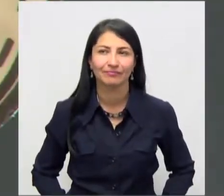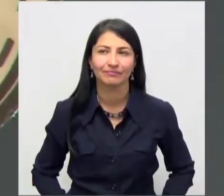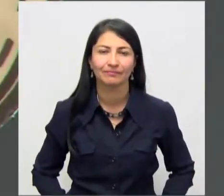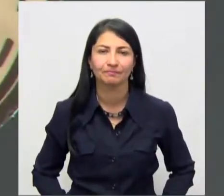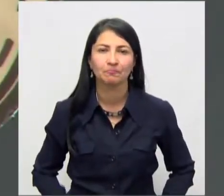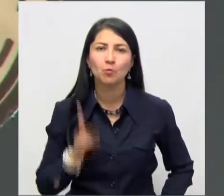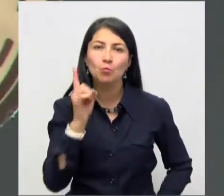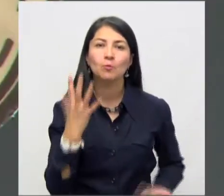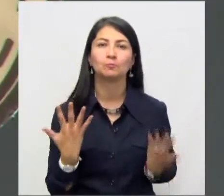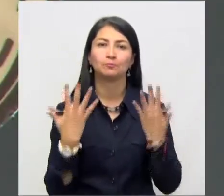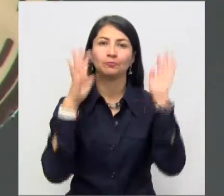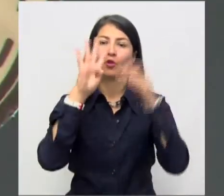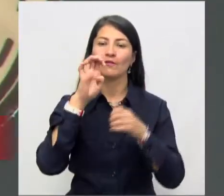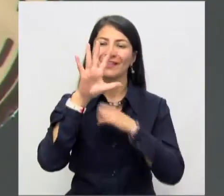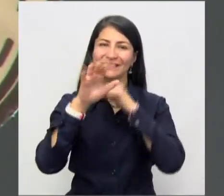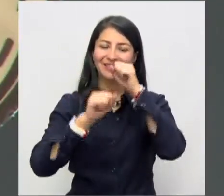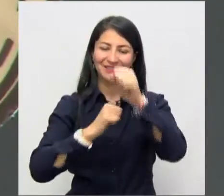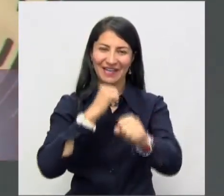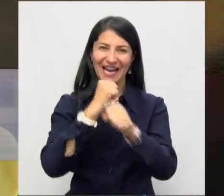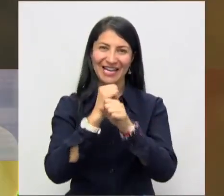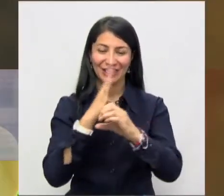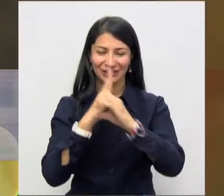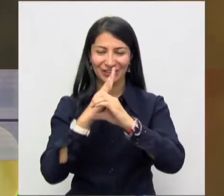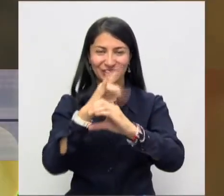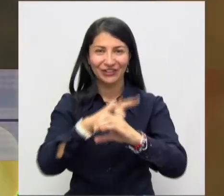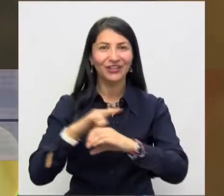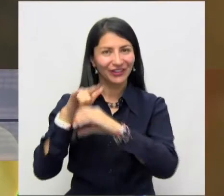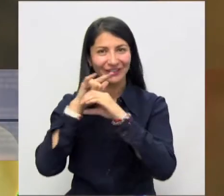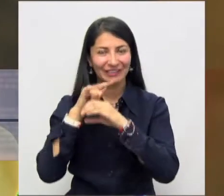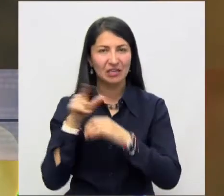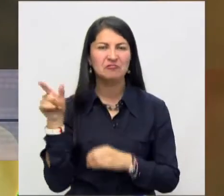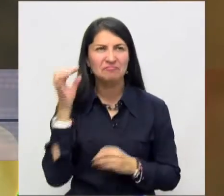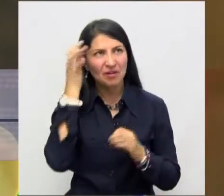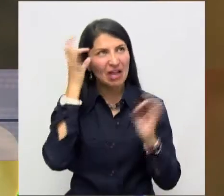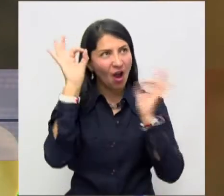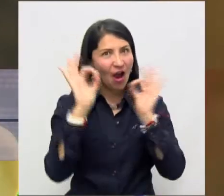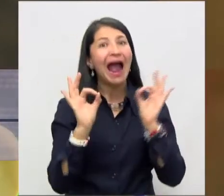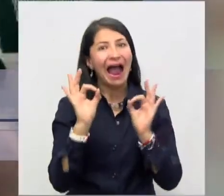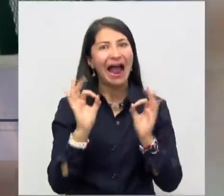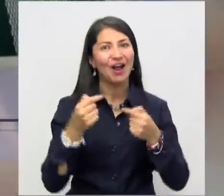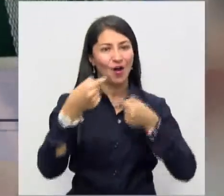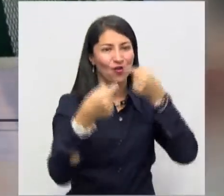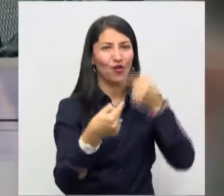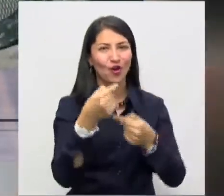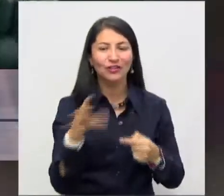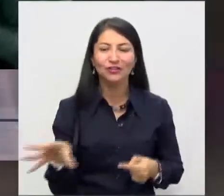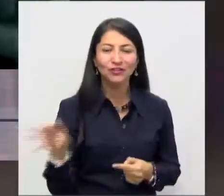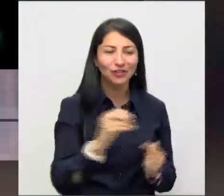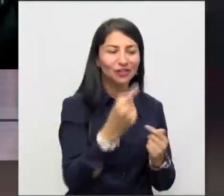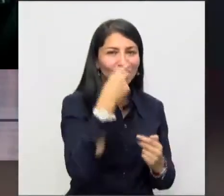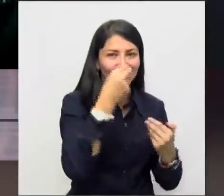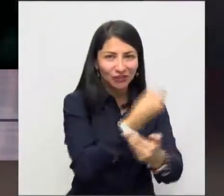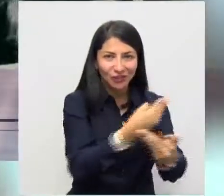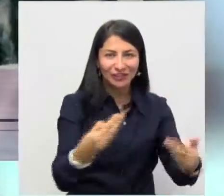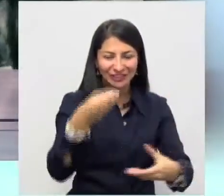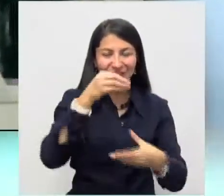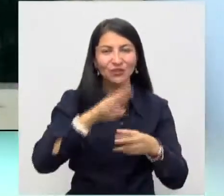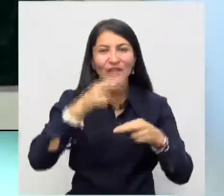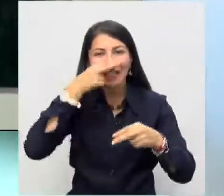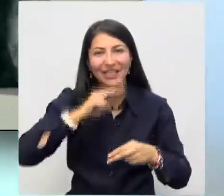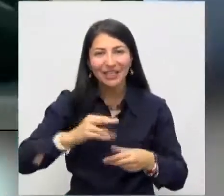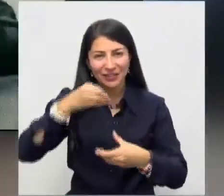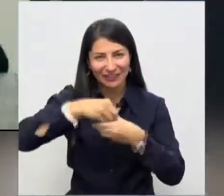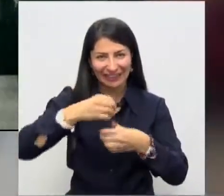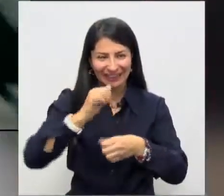A propósito del cumpleaños número 95 de la Contraloría General, la entidad organizó un concurso al que convocó a los hijos de los funcionarios